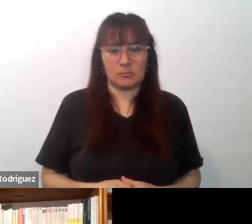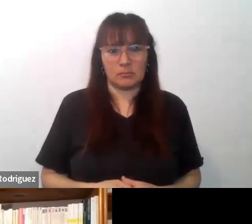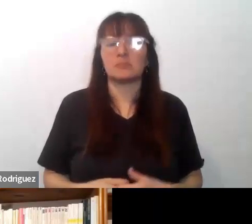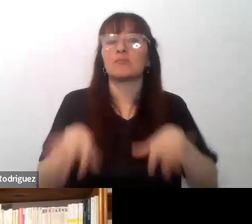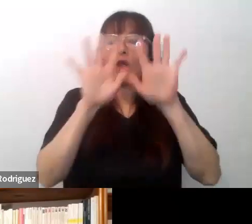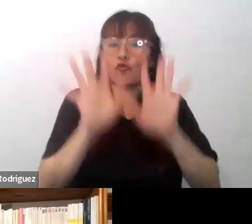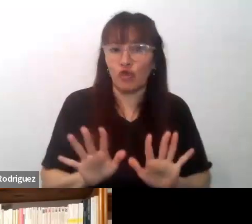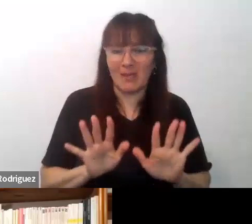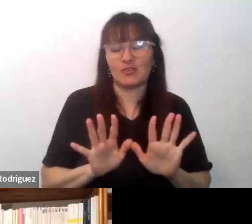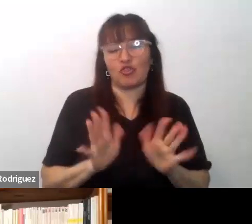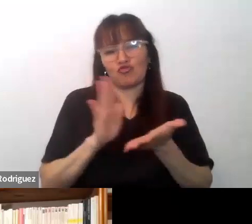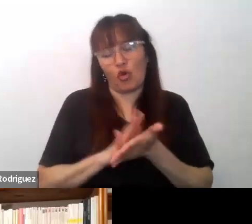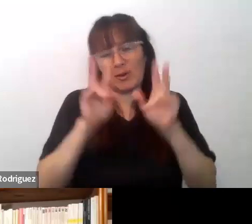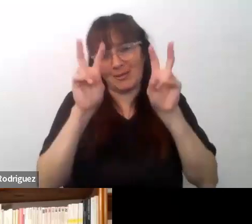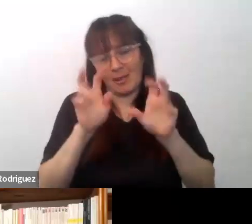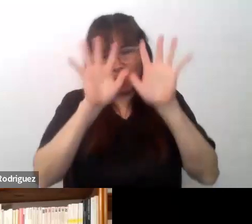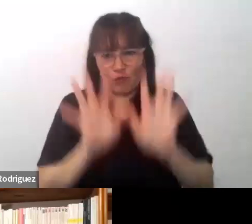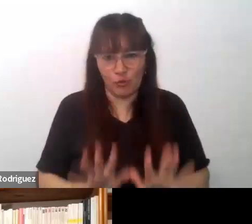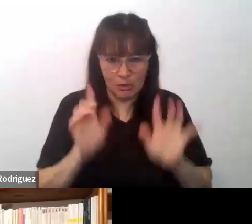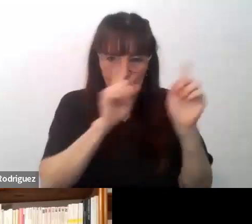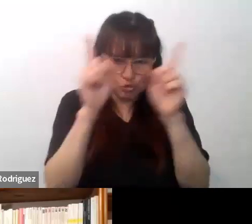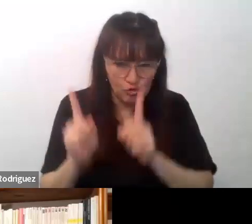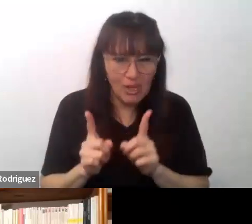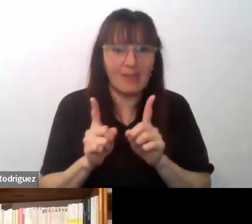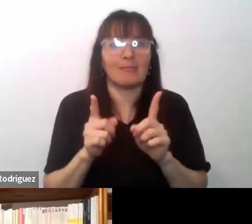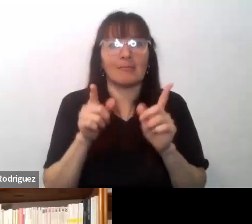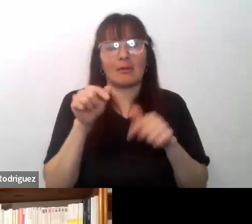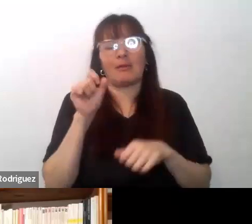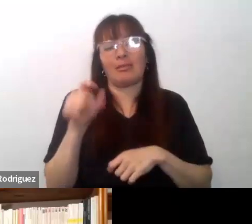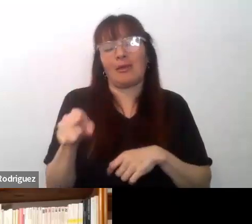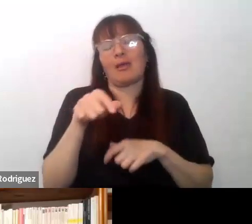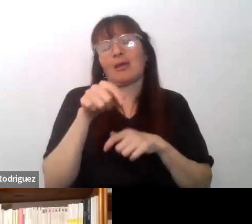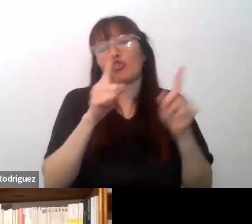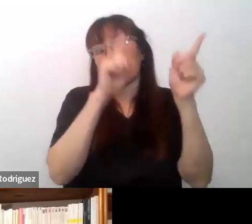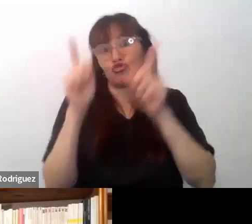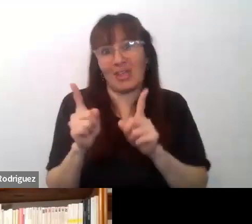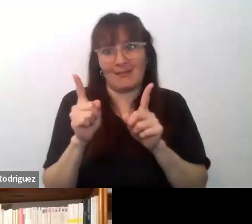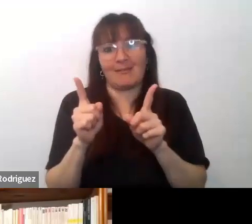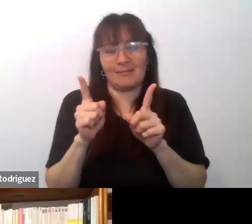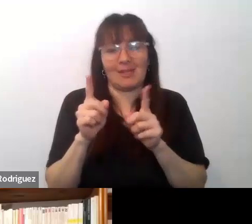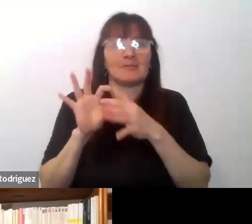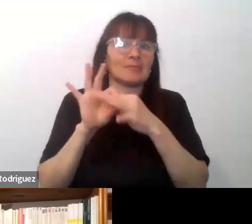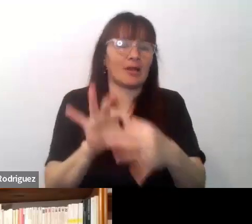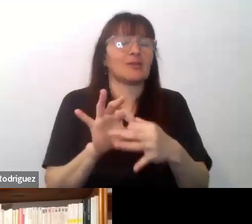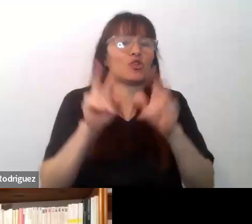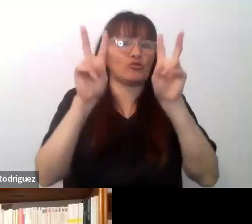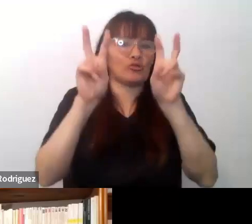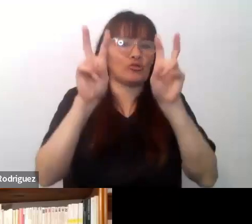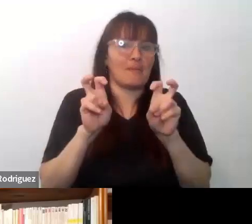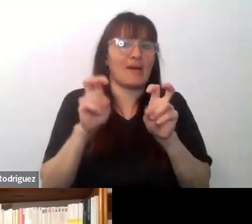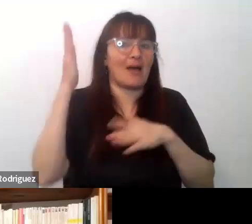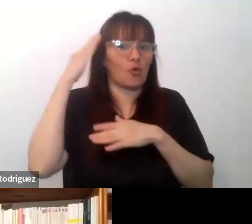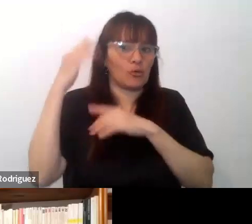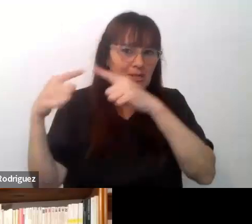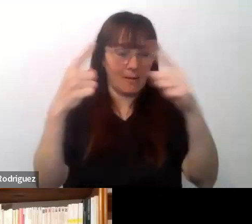entonces en lo que tiene que ver con la formación de los docentes hacia la interculturalidad vista la